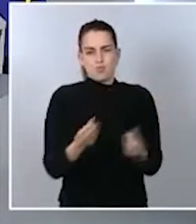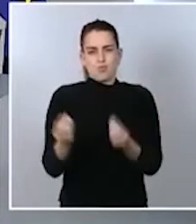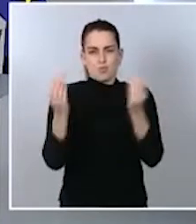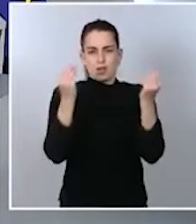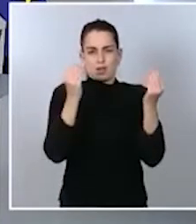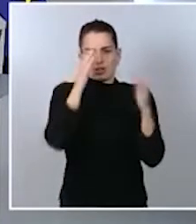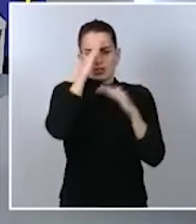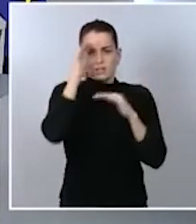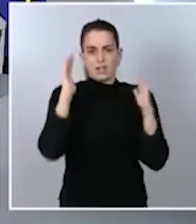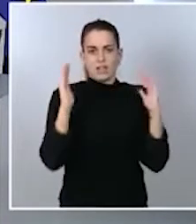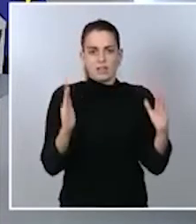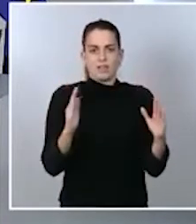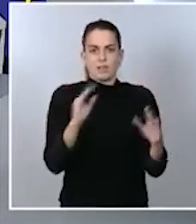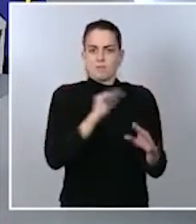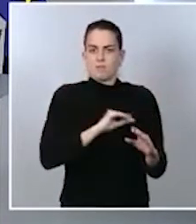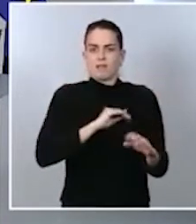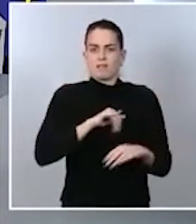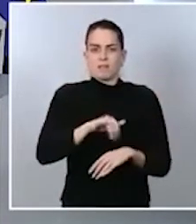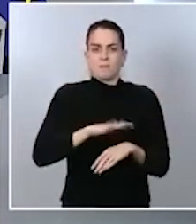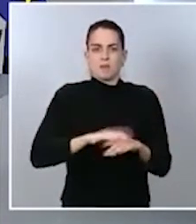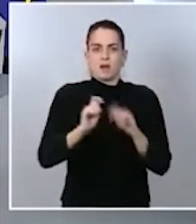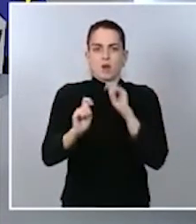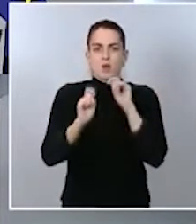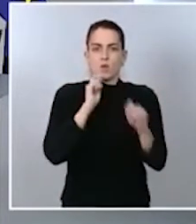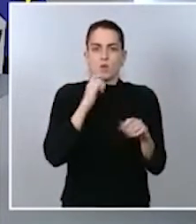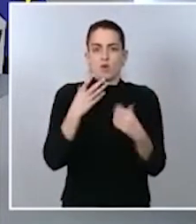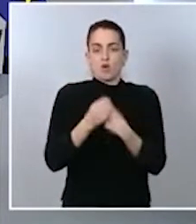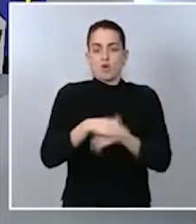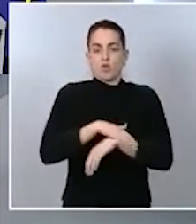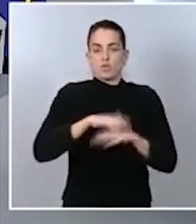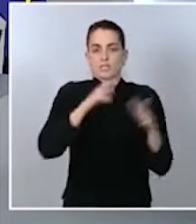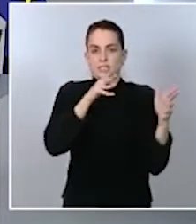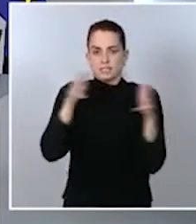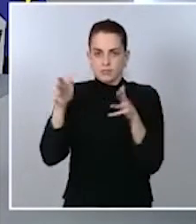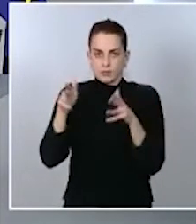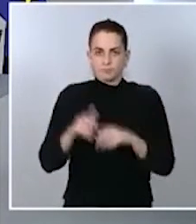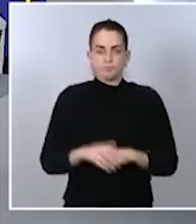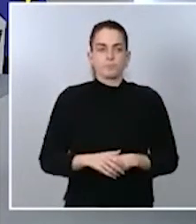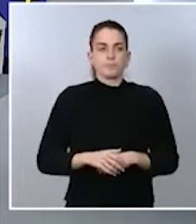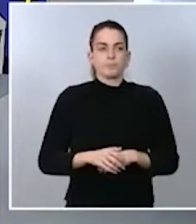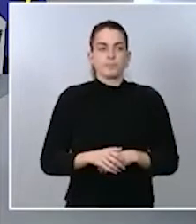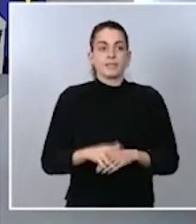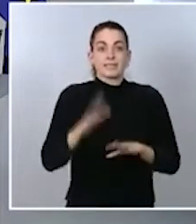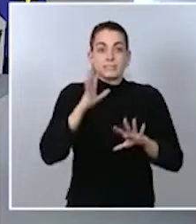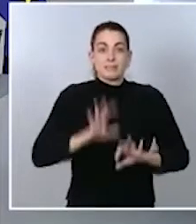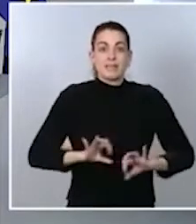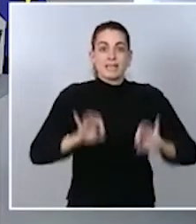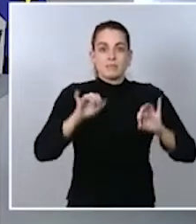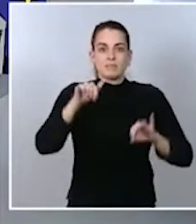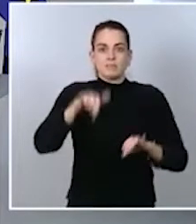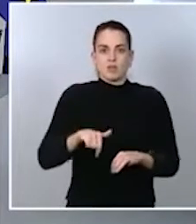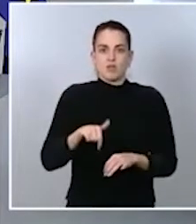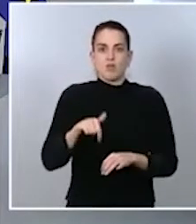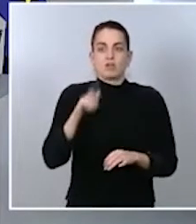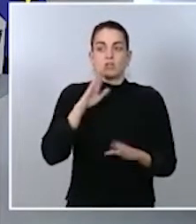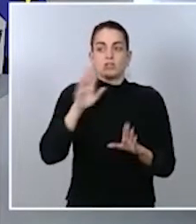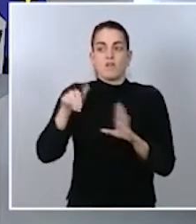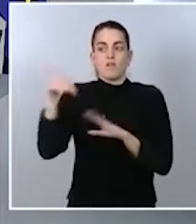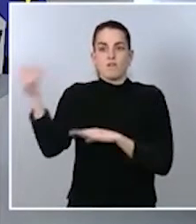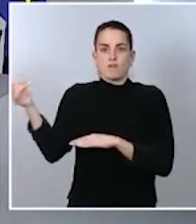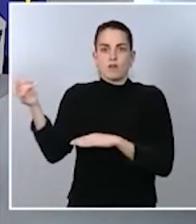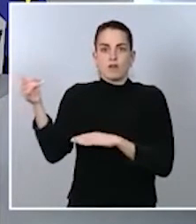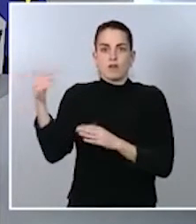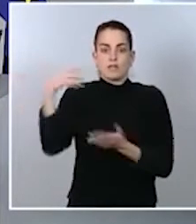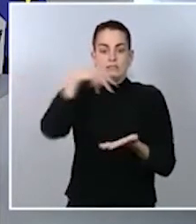a las ruedas de prensa de los consejos de ministros. En especial en el día de hoy, también desde el exterior, donde siempre están las